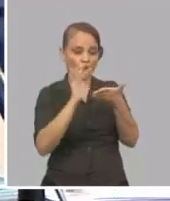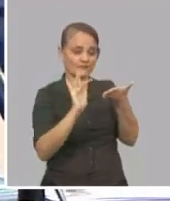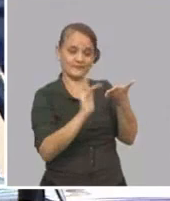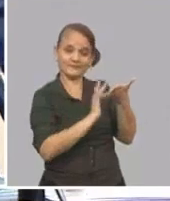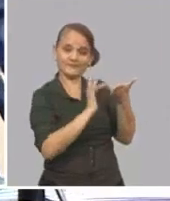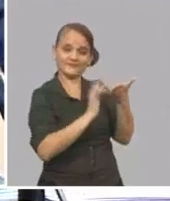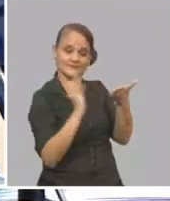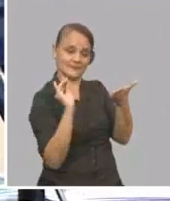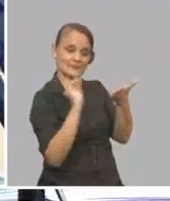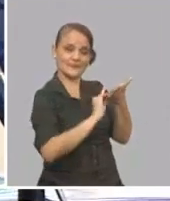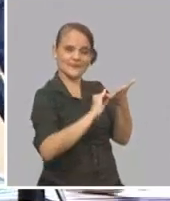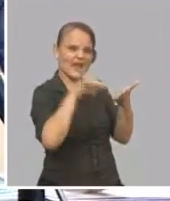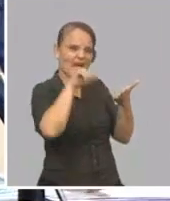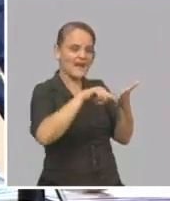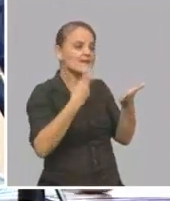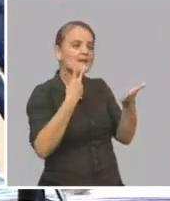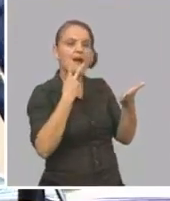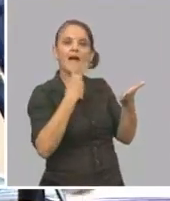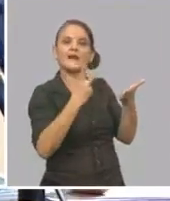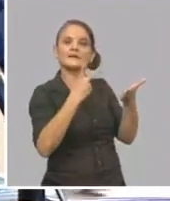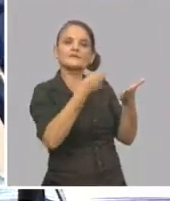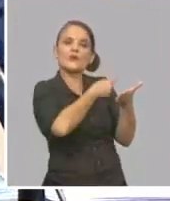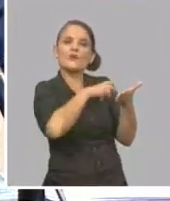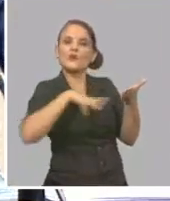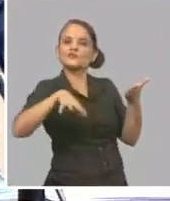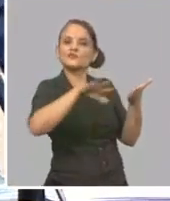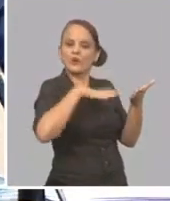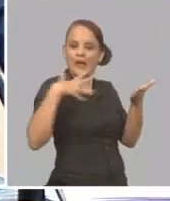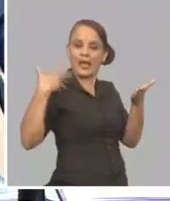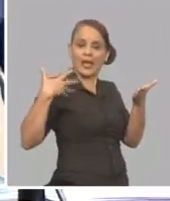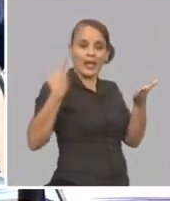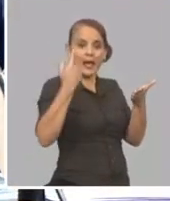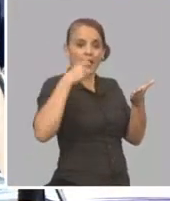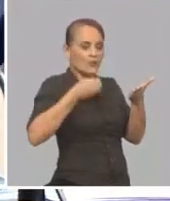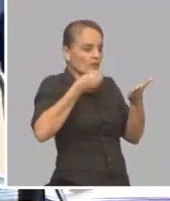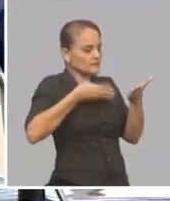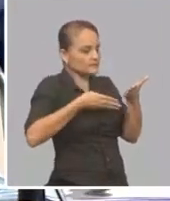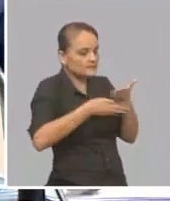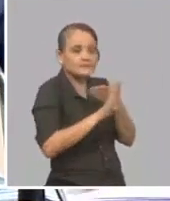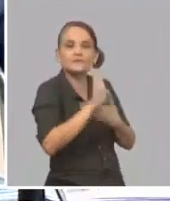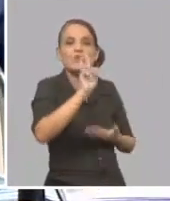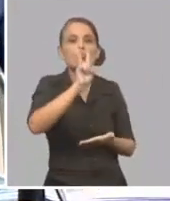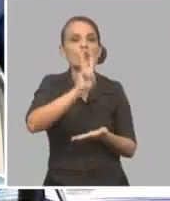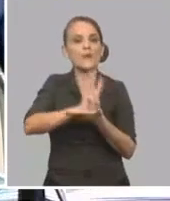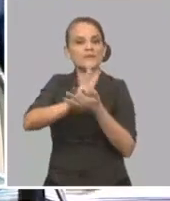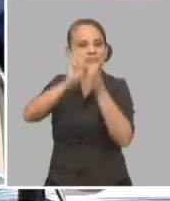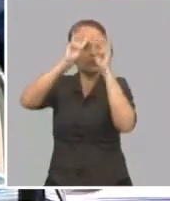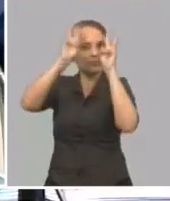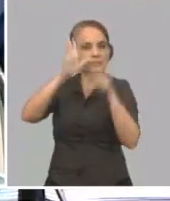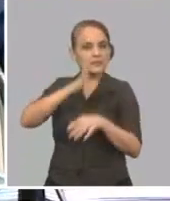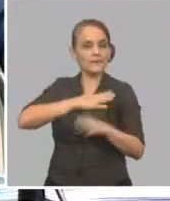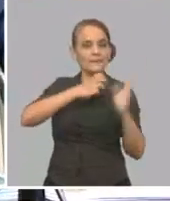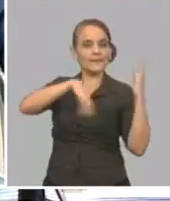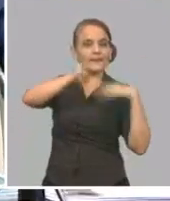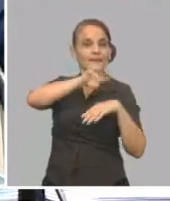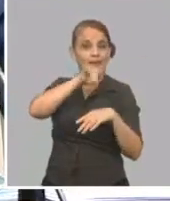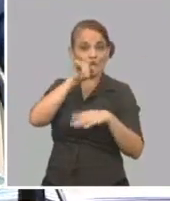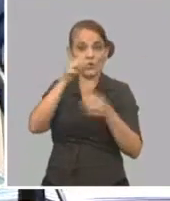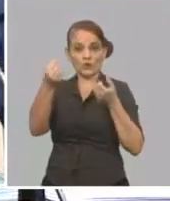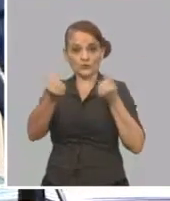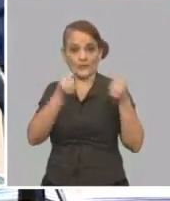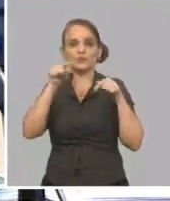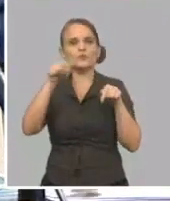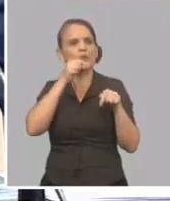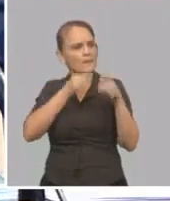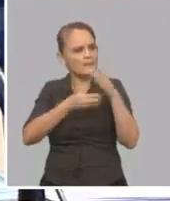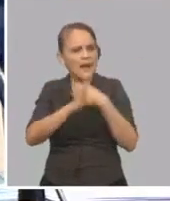la atención a la población que ya se puede acceder a través de nuestra página web del Ministerio de Transporte, todas las personas, y no